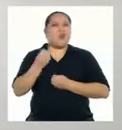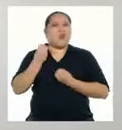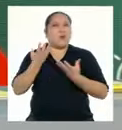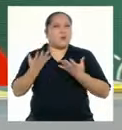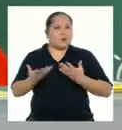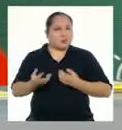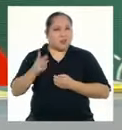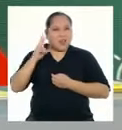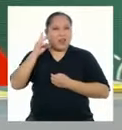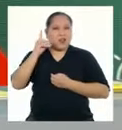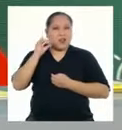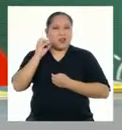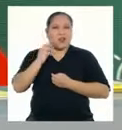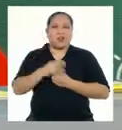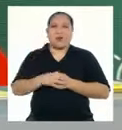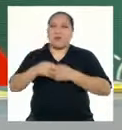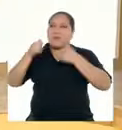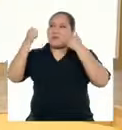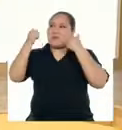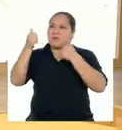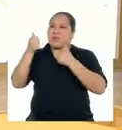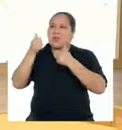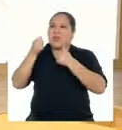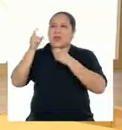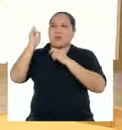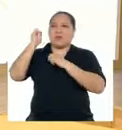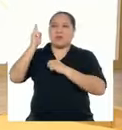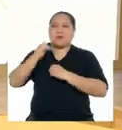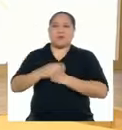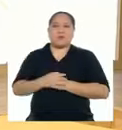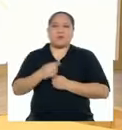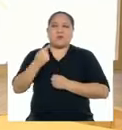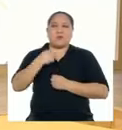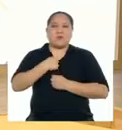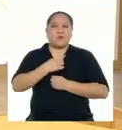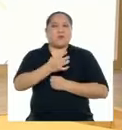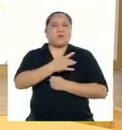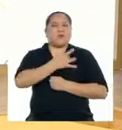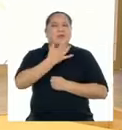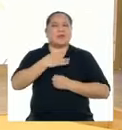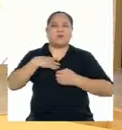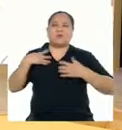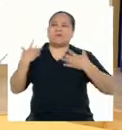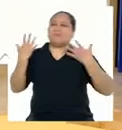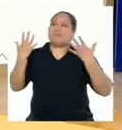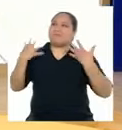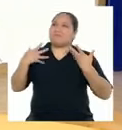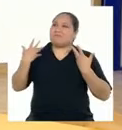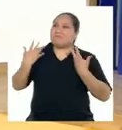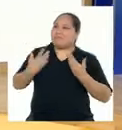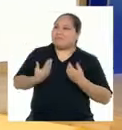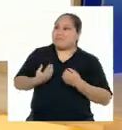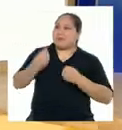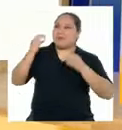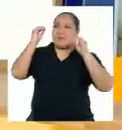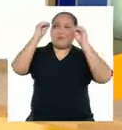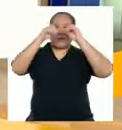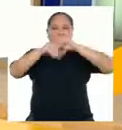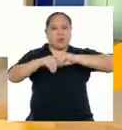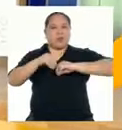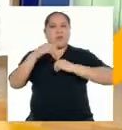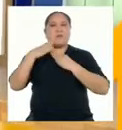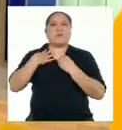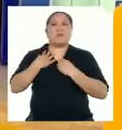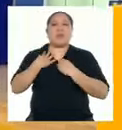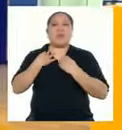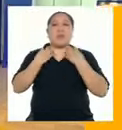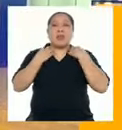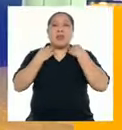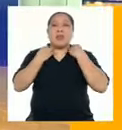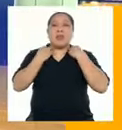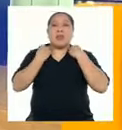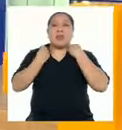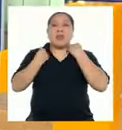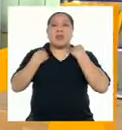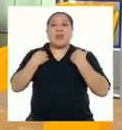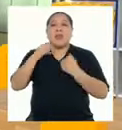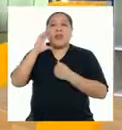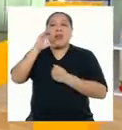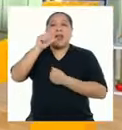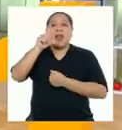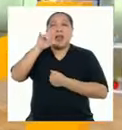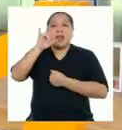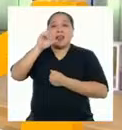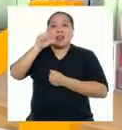tal, Rodrigo? Muy bien, profesora Estoy entusiasmado por crear mi caligrama Y pensaba en la